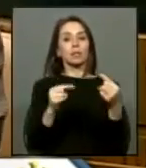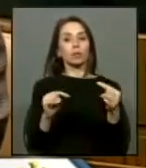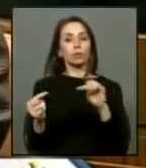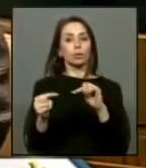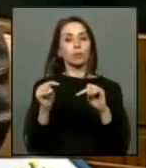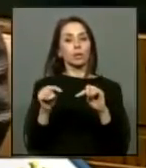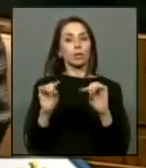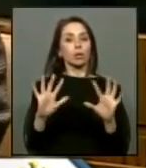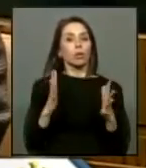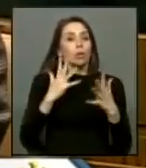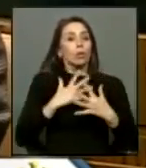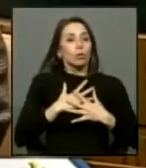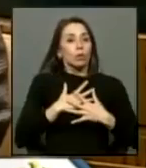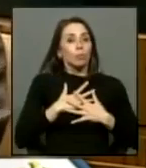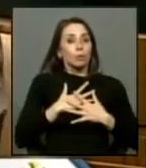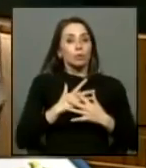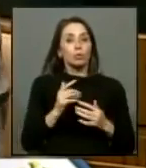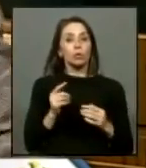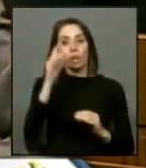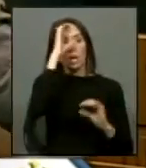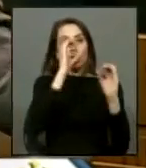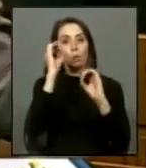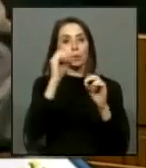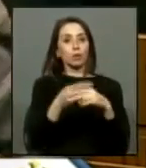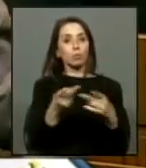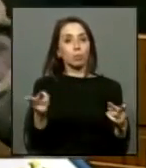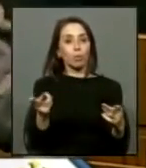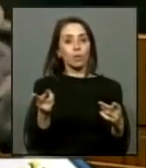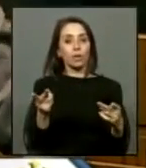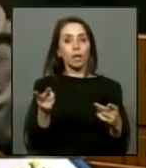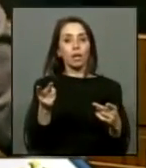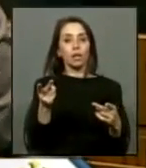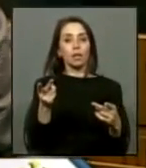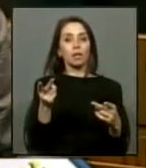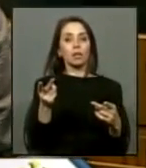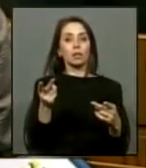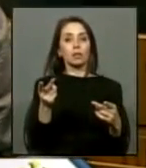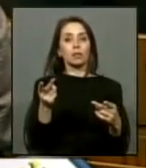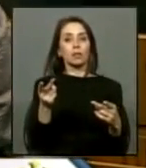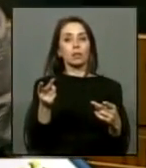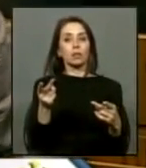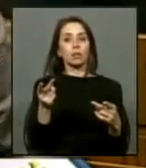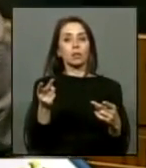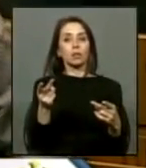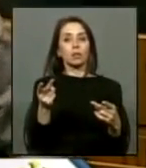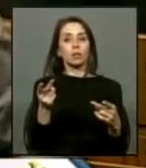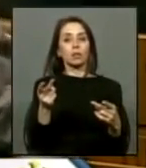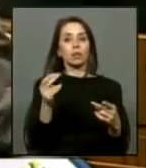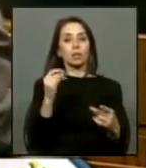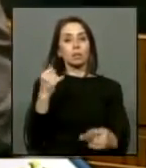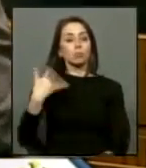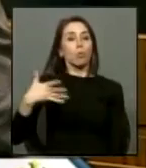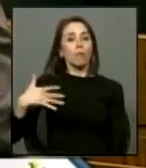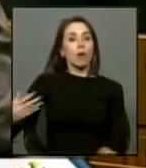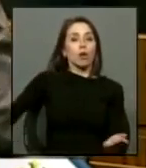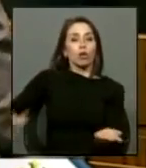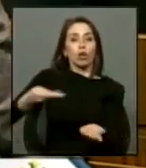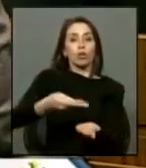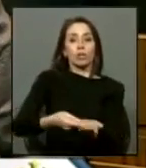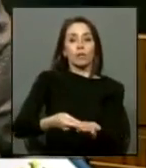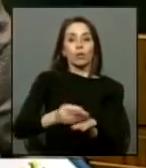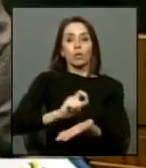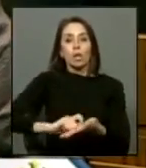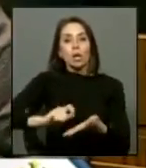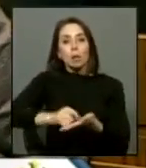hoy día conmociona a la opinión pública incluyendo la contribución de altísimo valor que un